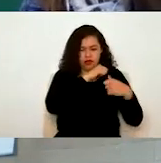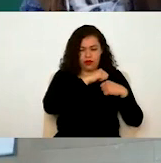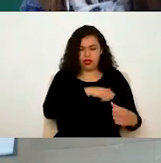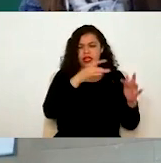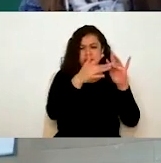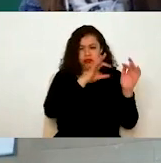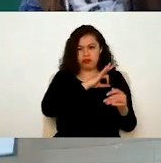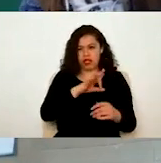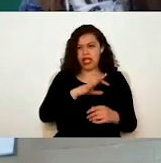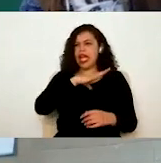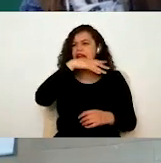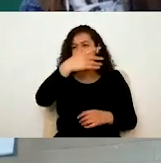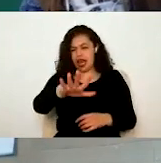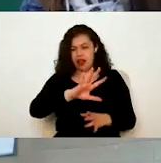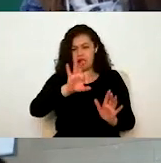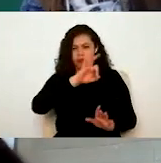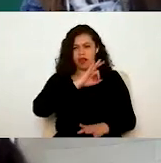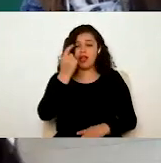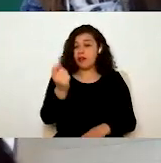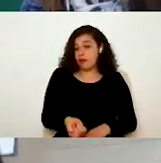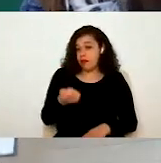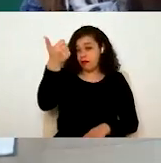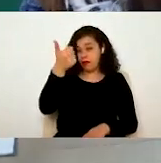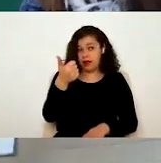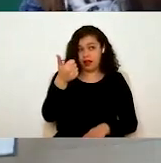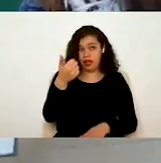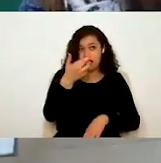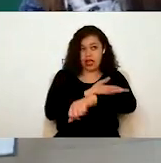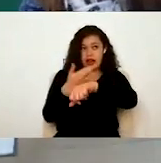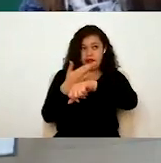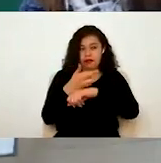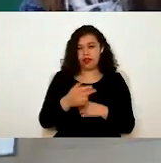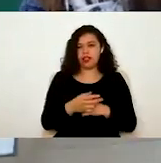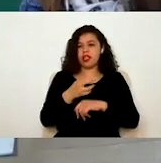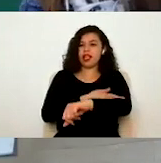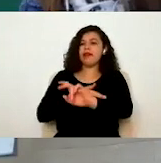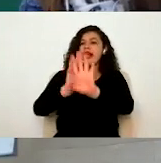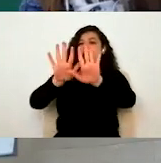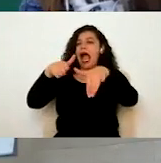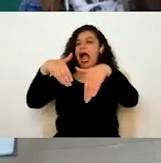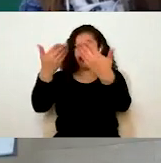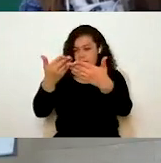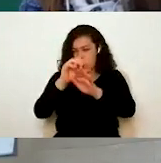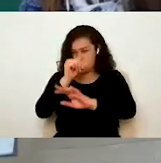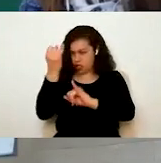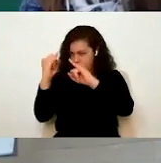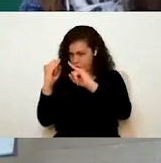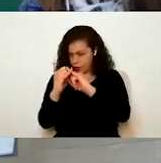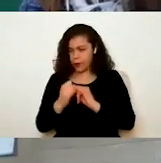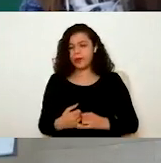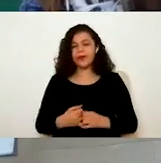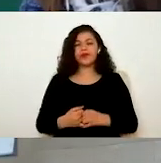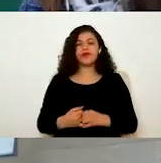dice si es, por ejemplo, de primera vez. Este es un trámite externo. Este trámite se